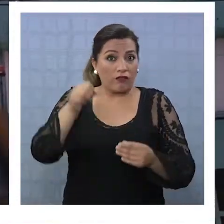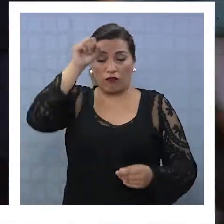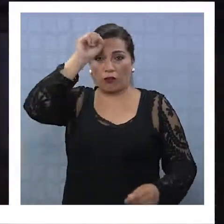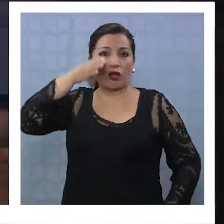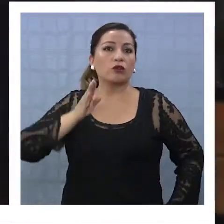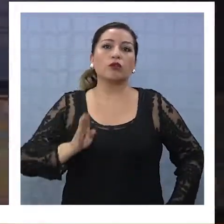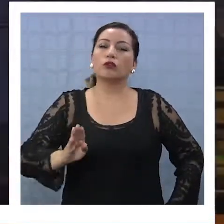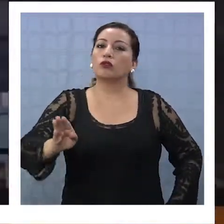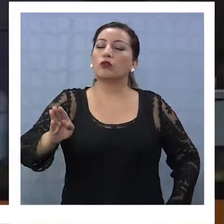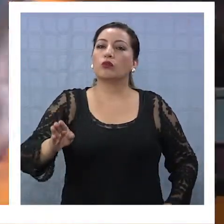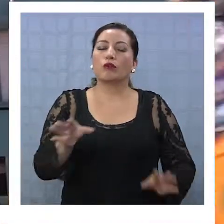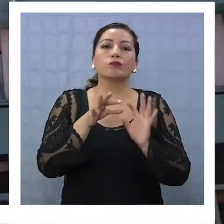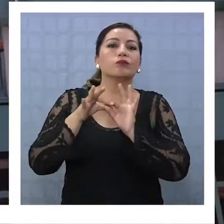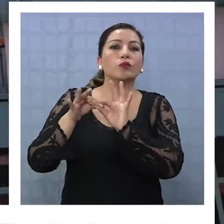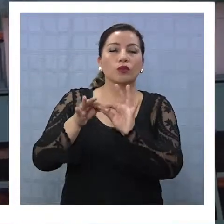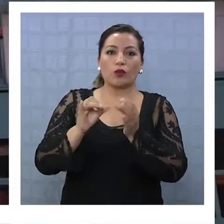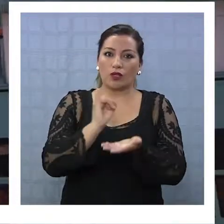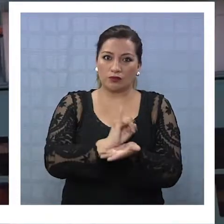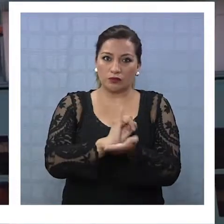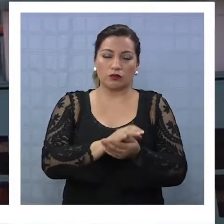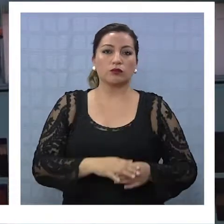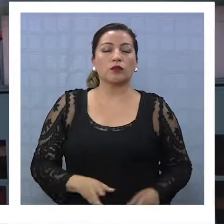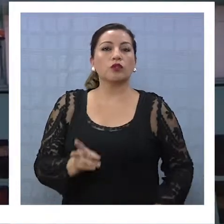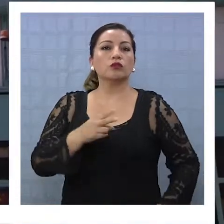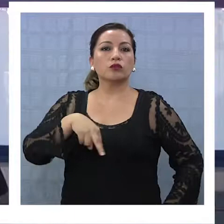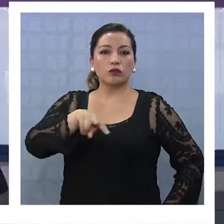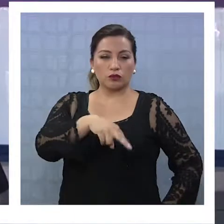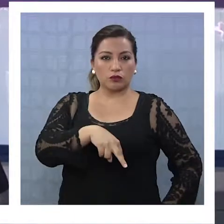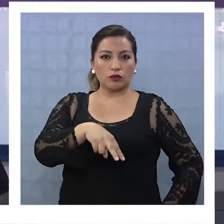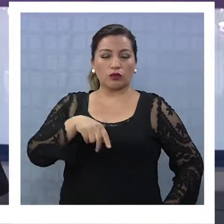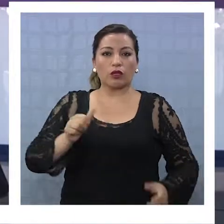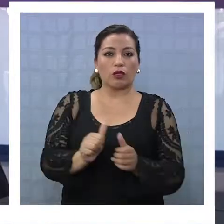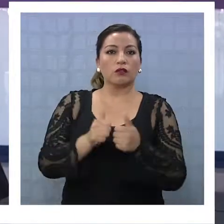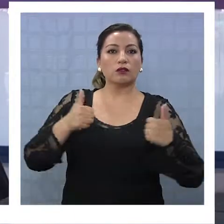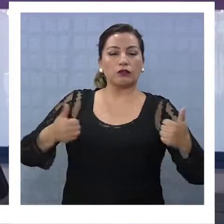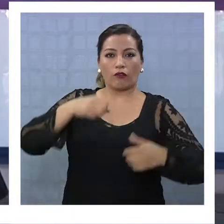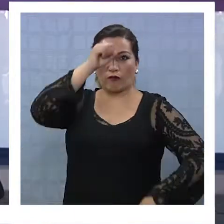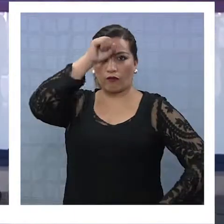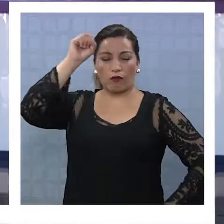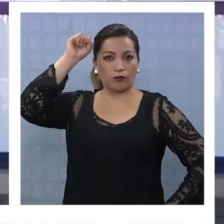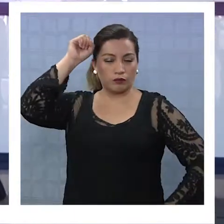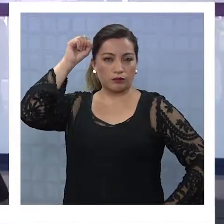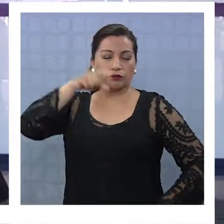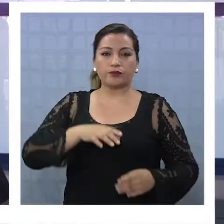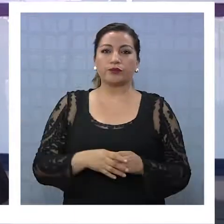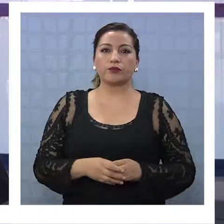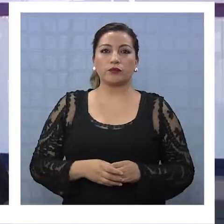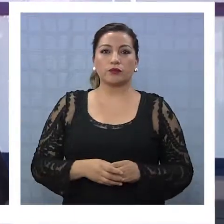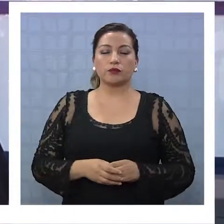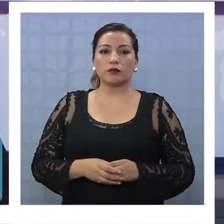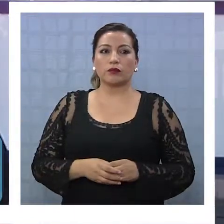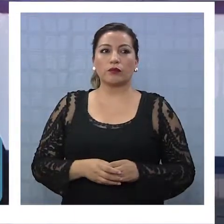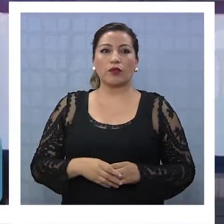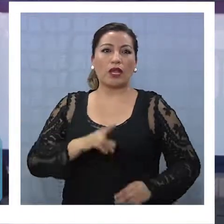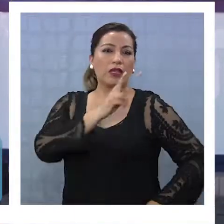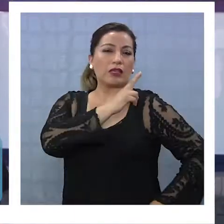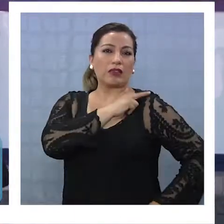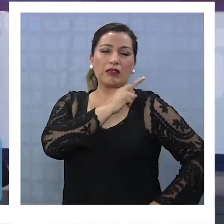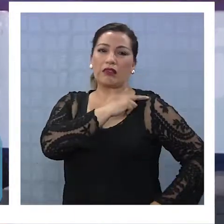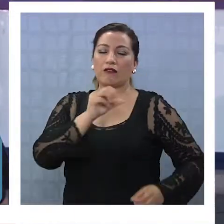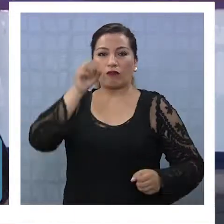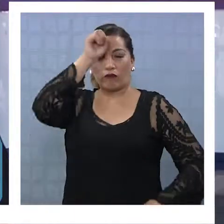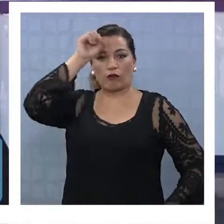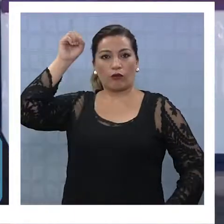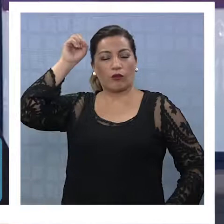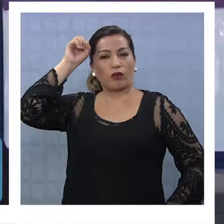su calidad como bombero y continúan ligados a la institución. Hoy día nosotros como directorio del Cuerpo Bombero, a través de la Oficialidad